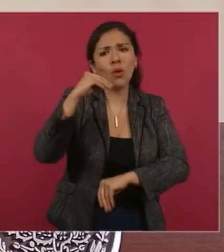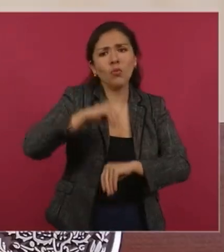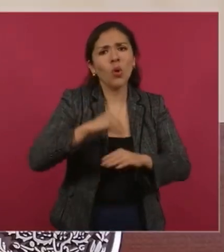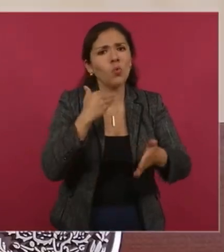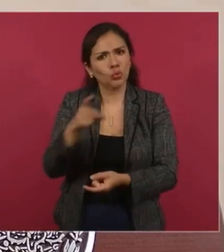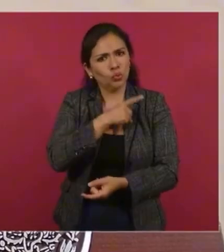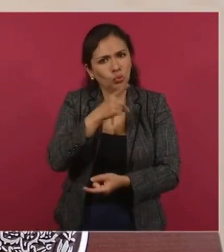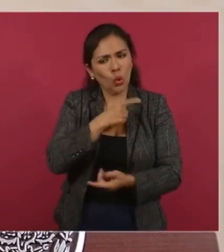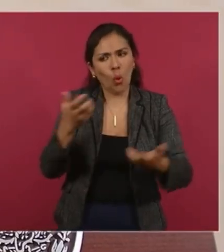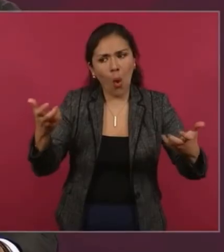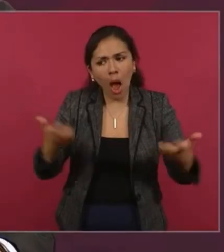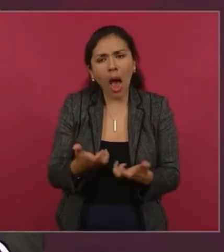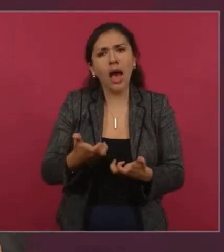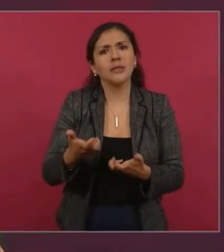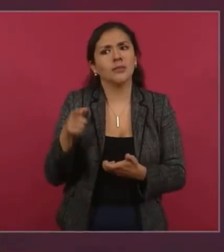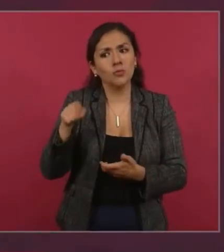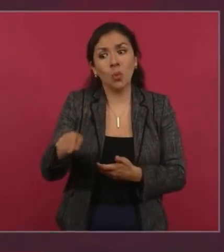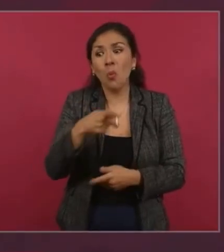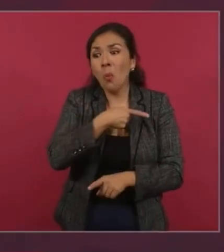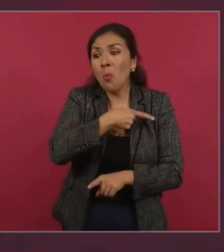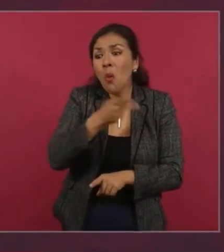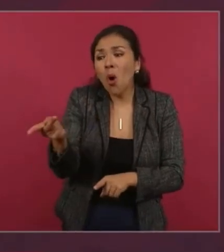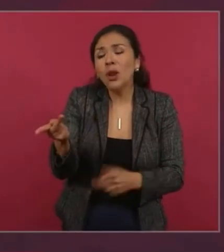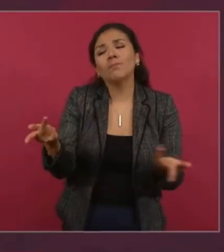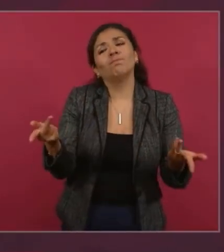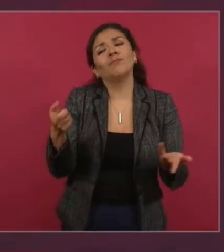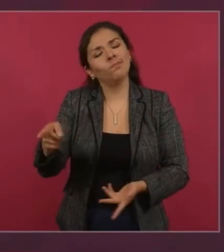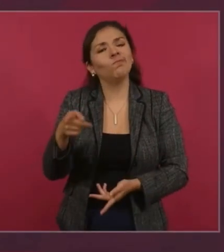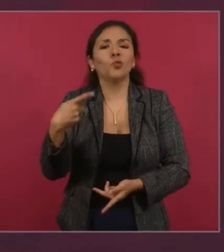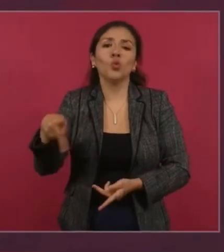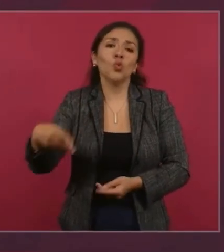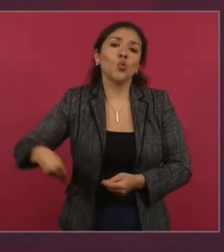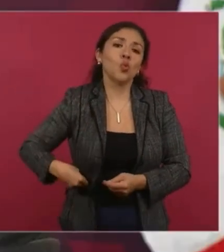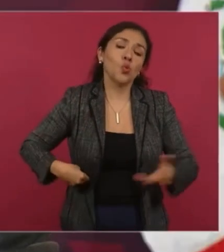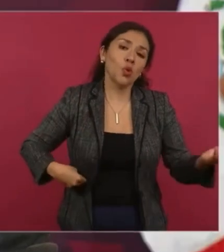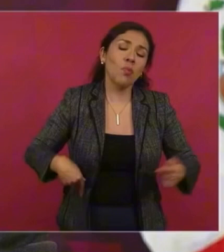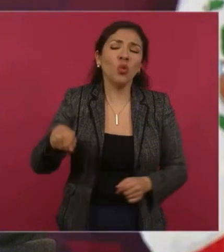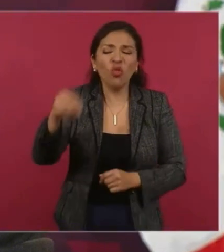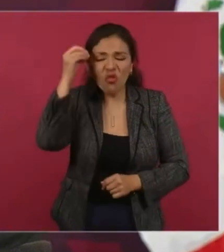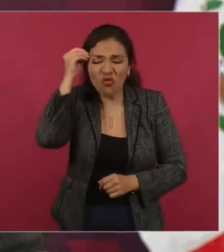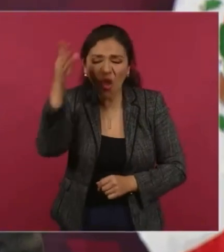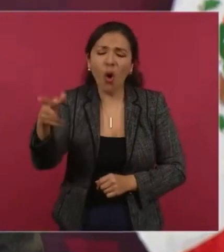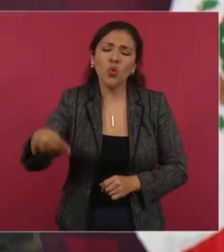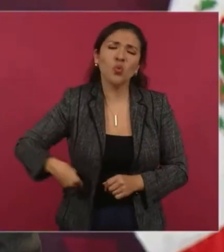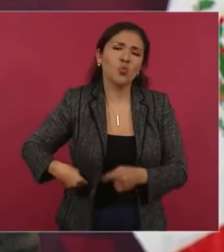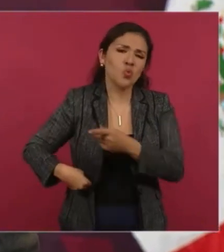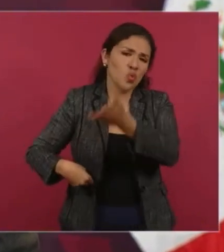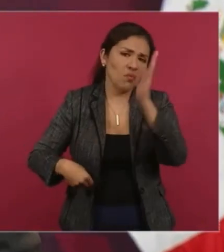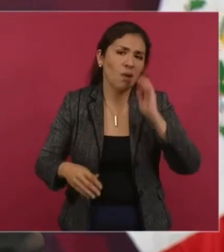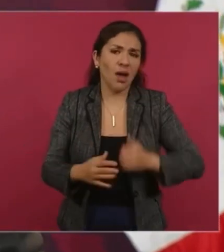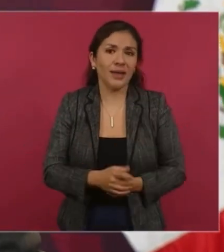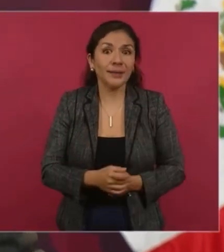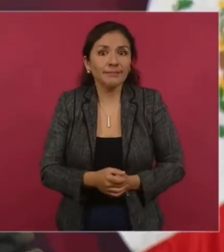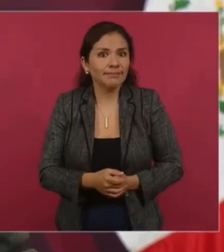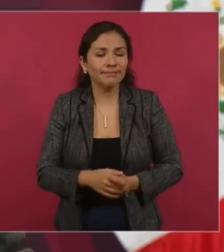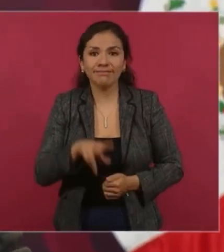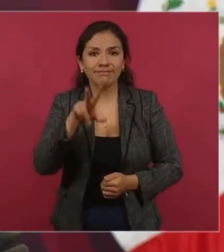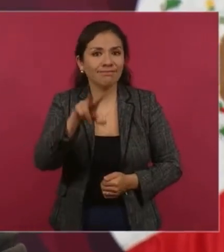Apúrate, si eres pobre es porque no trabajas, que eres flojo. No,